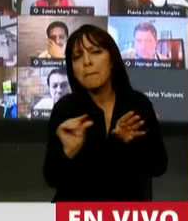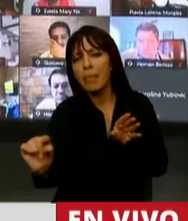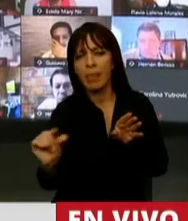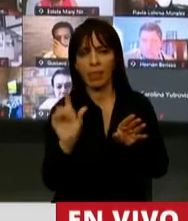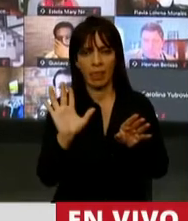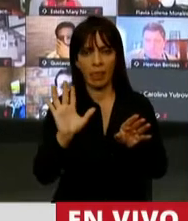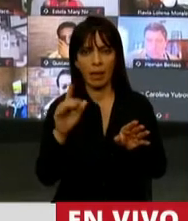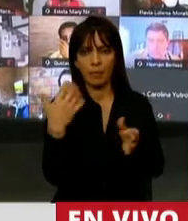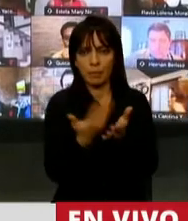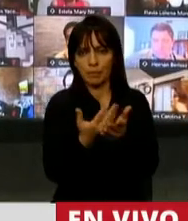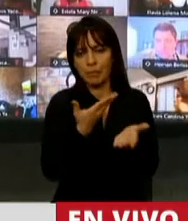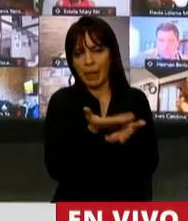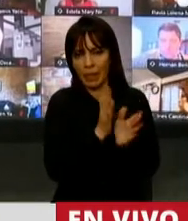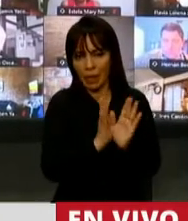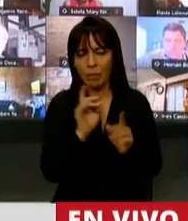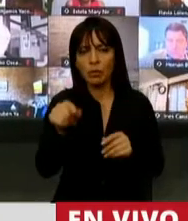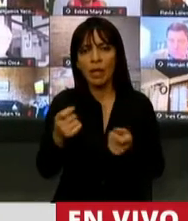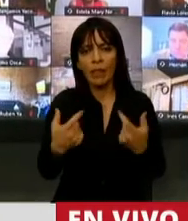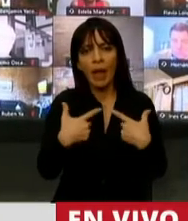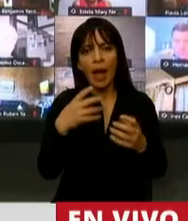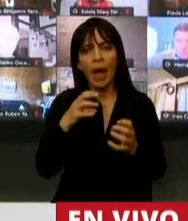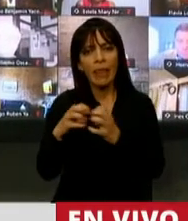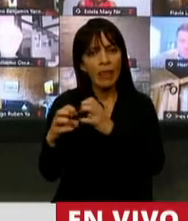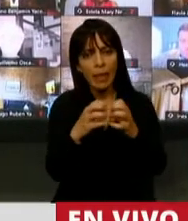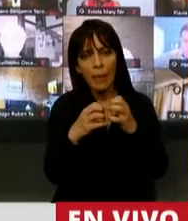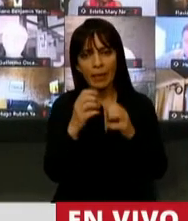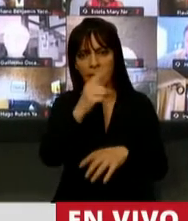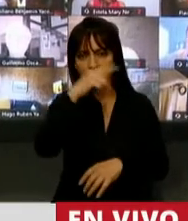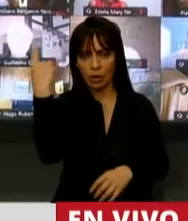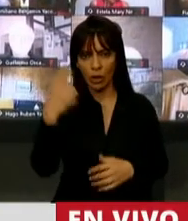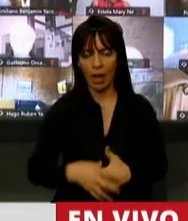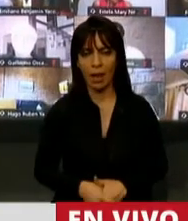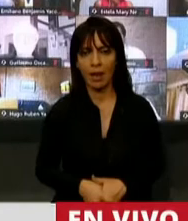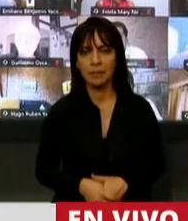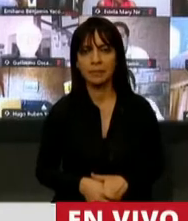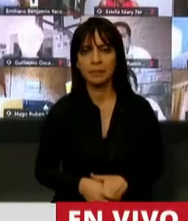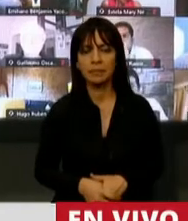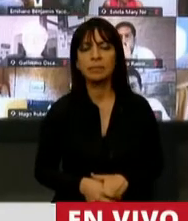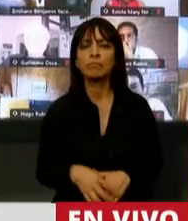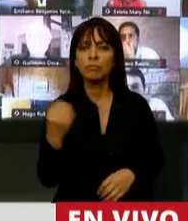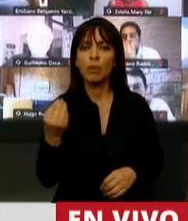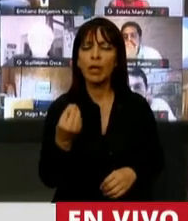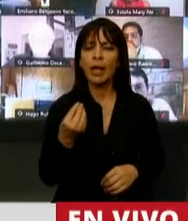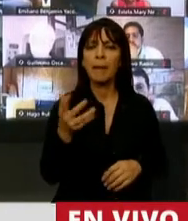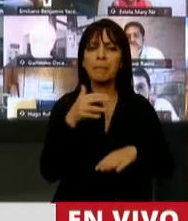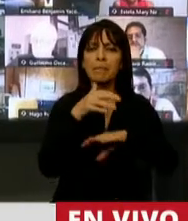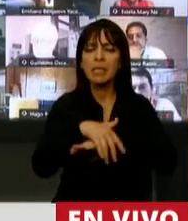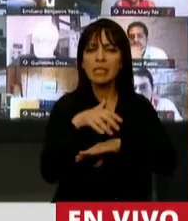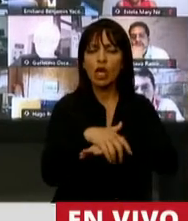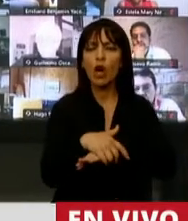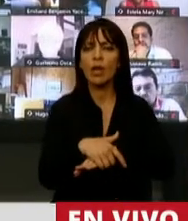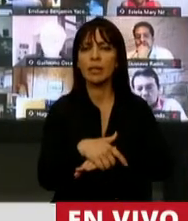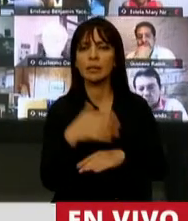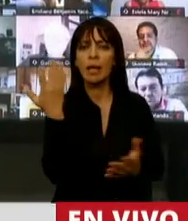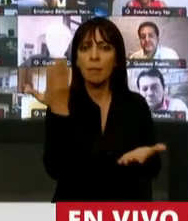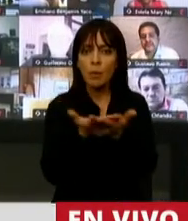proponemos, ha generado un debate también nacional. Se ha metido Misiones con sus propuestas